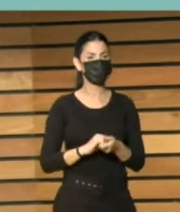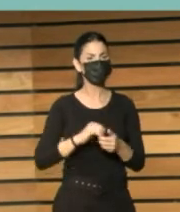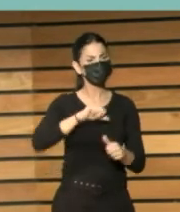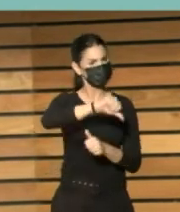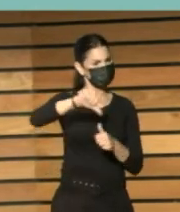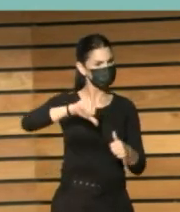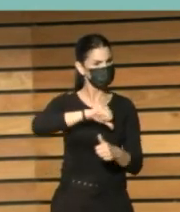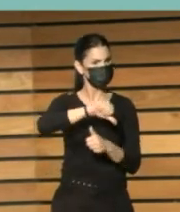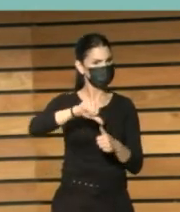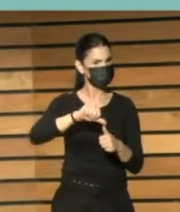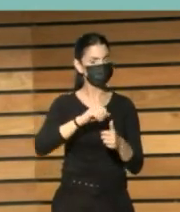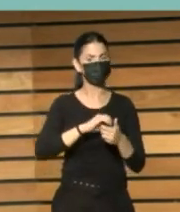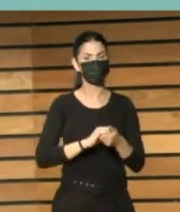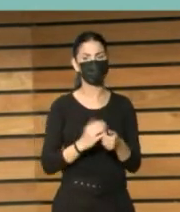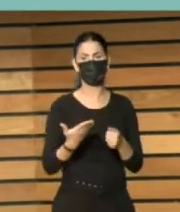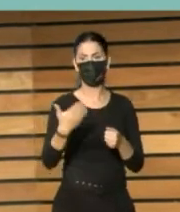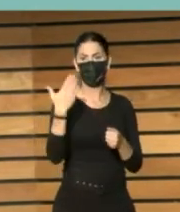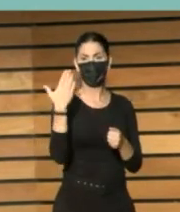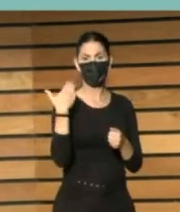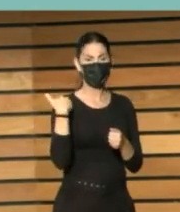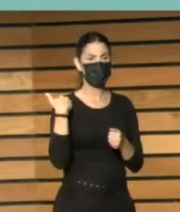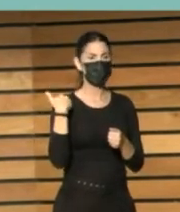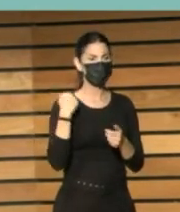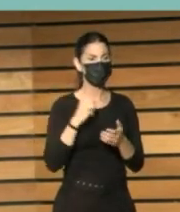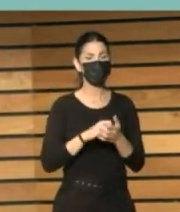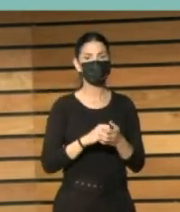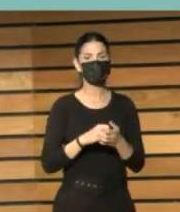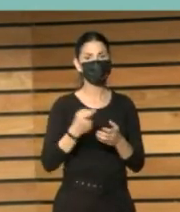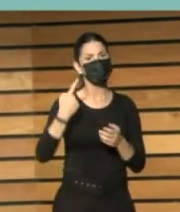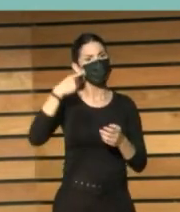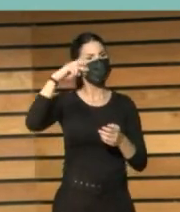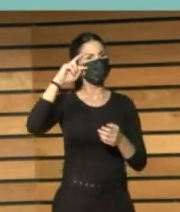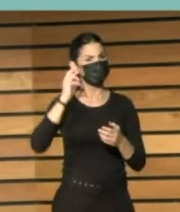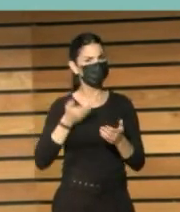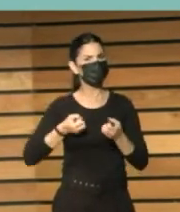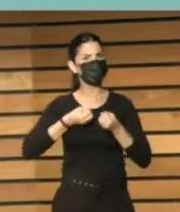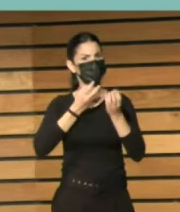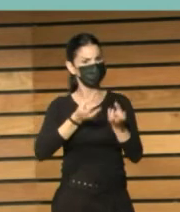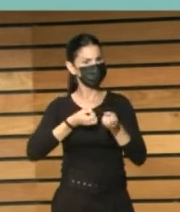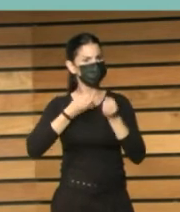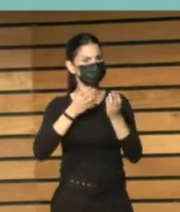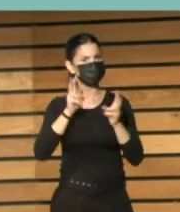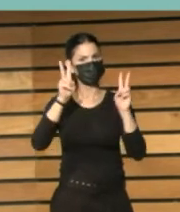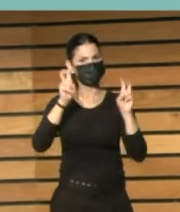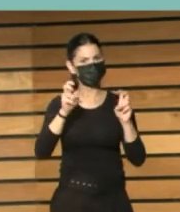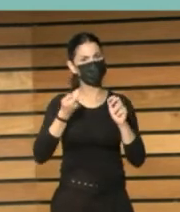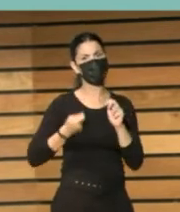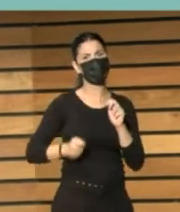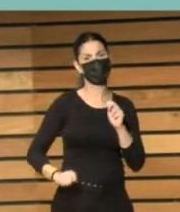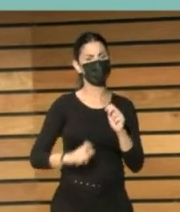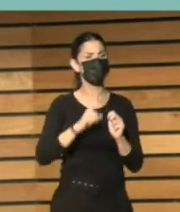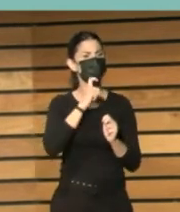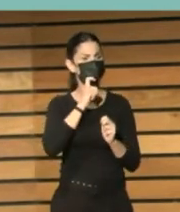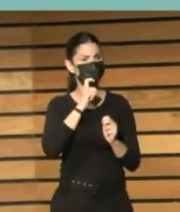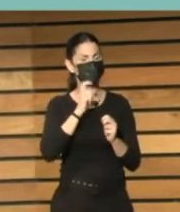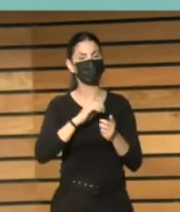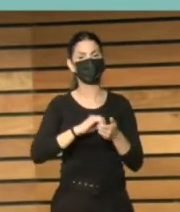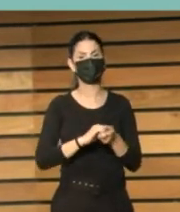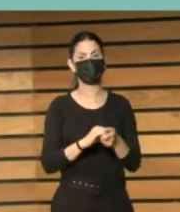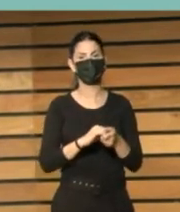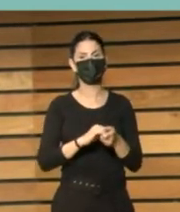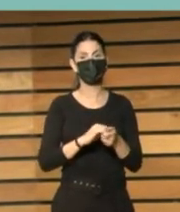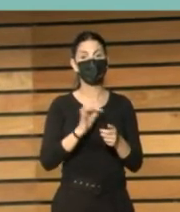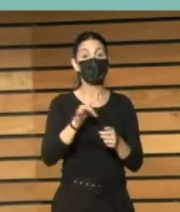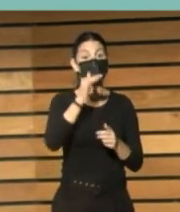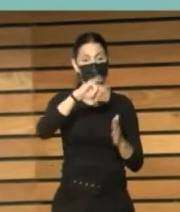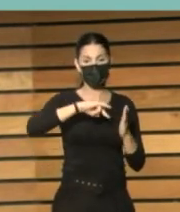que ayer estuvimos a última hora de la mañana y nos contaron su forma de ver la profesión. Compartimos un premio, o